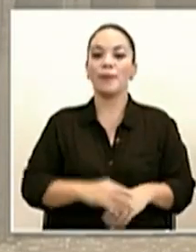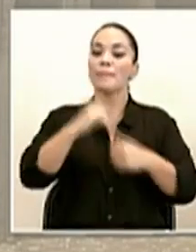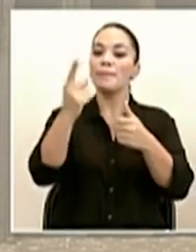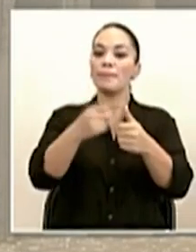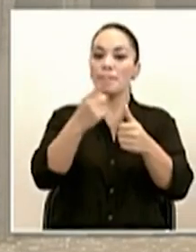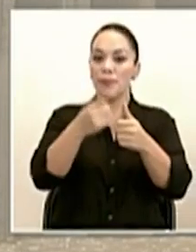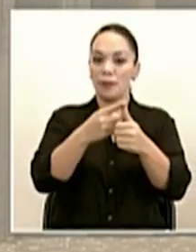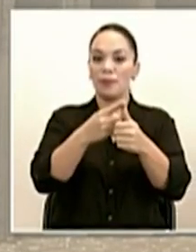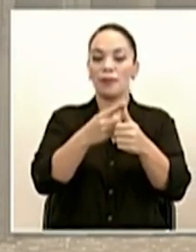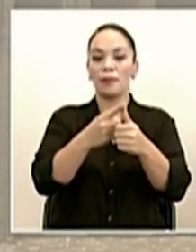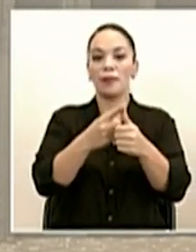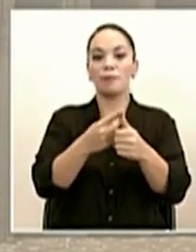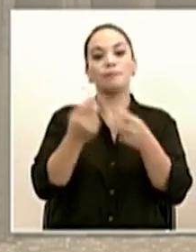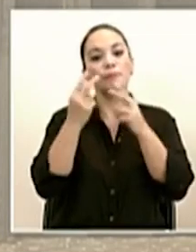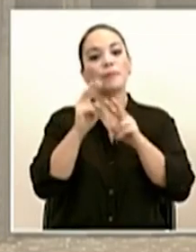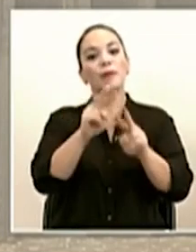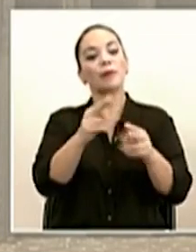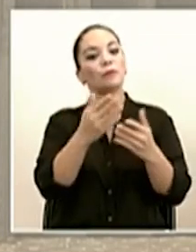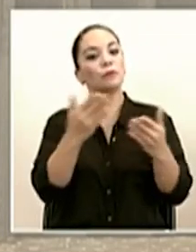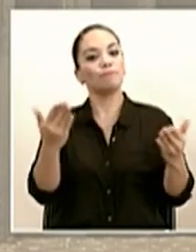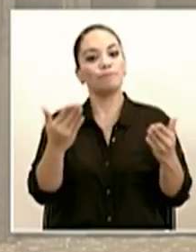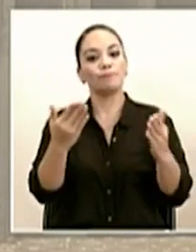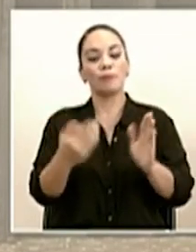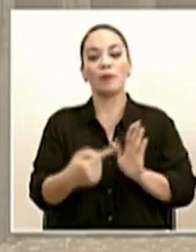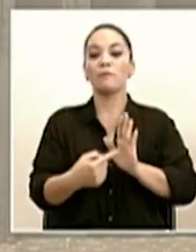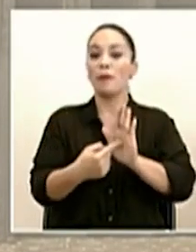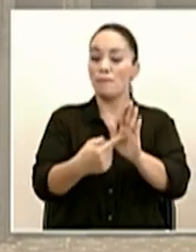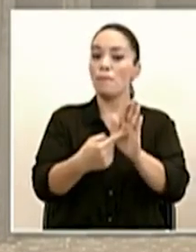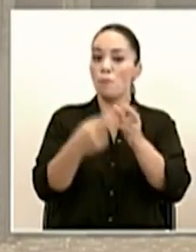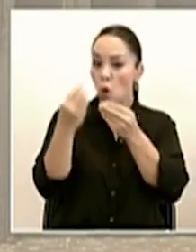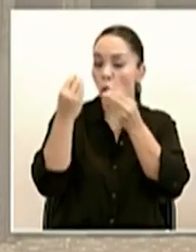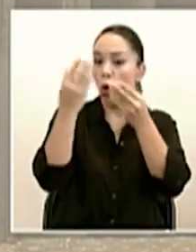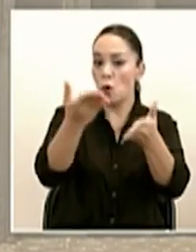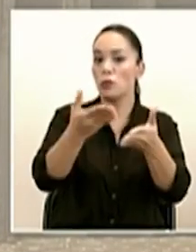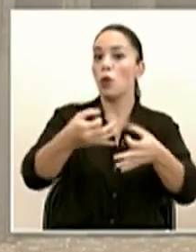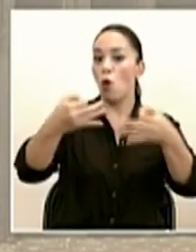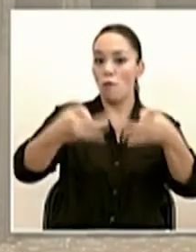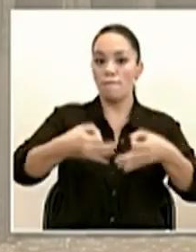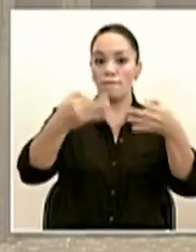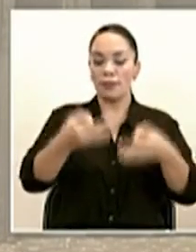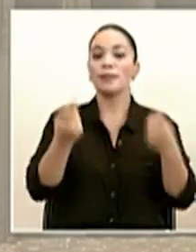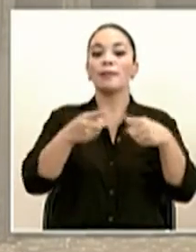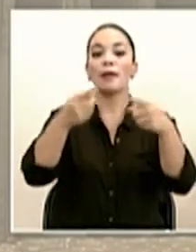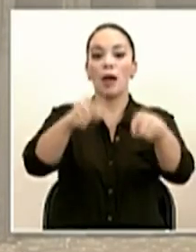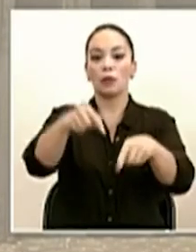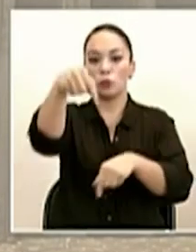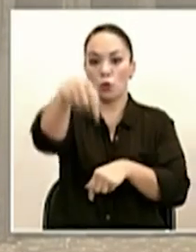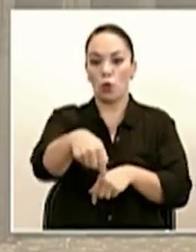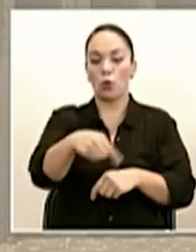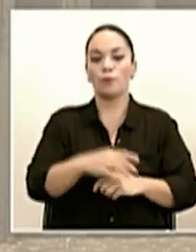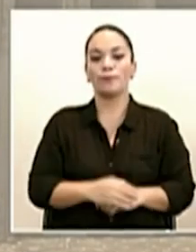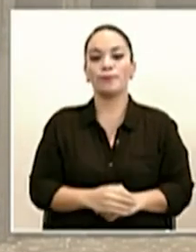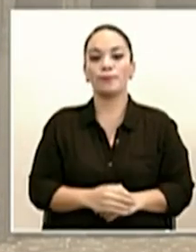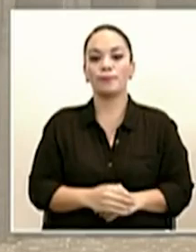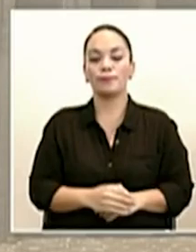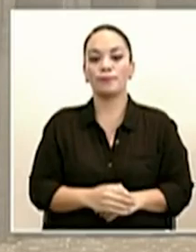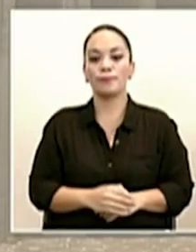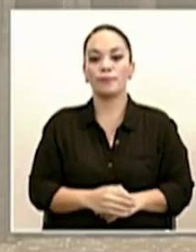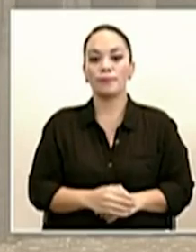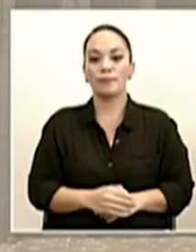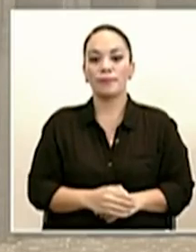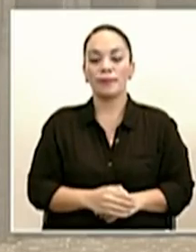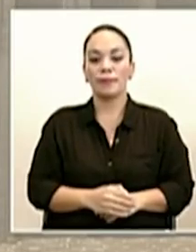instancia, veremos el reporte oficial de casos para el día de hoy a cargo del